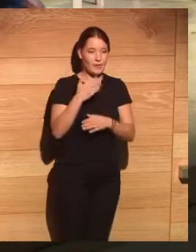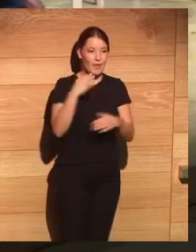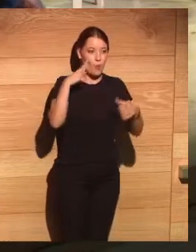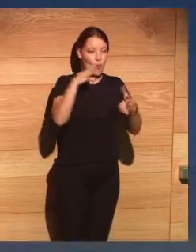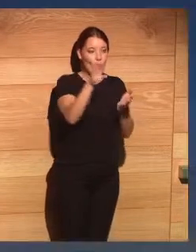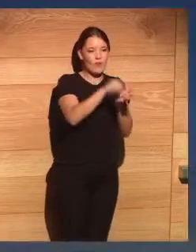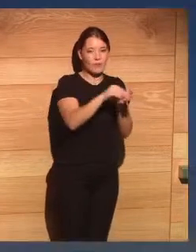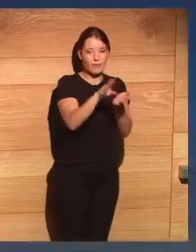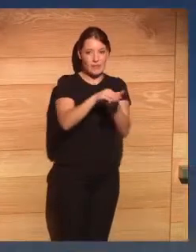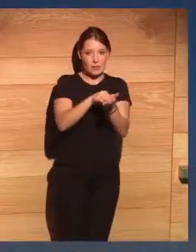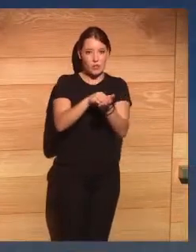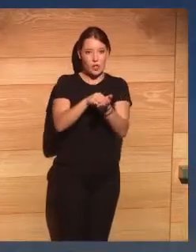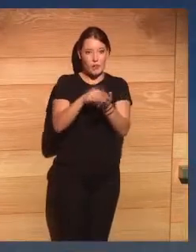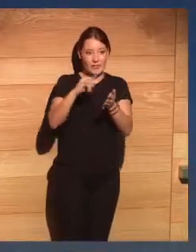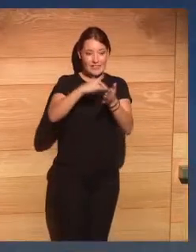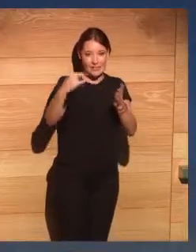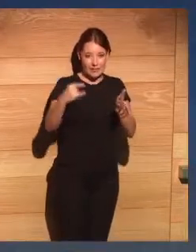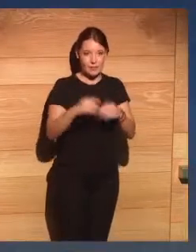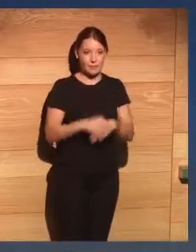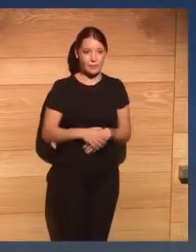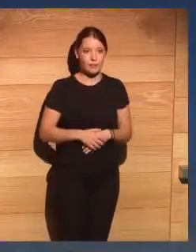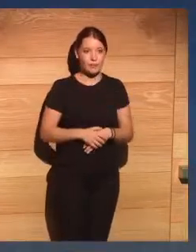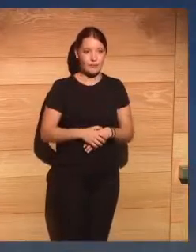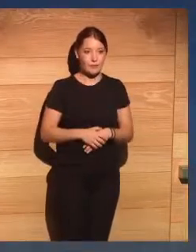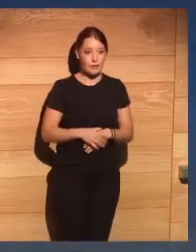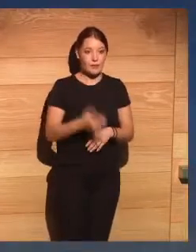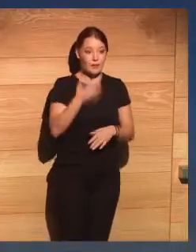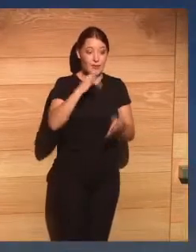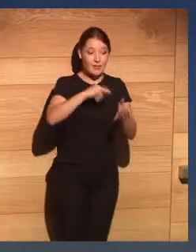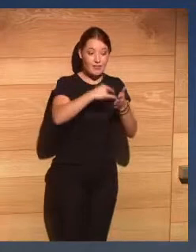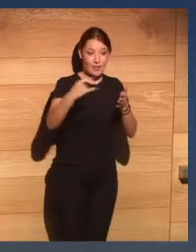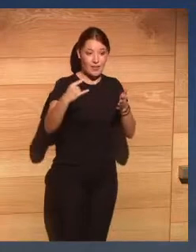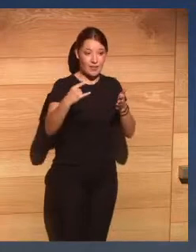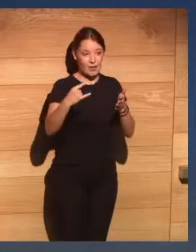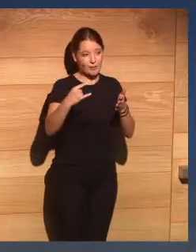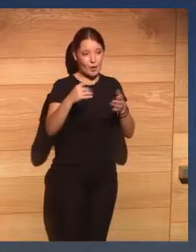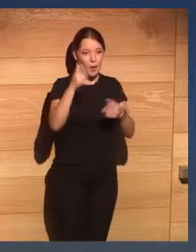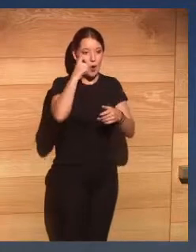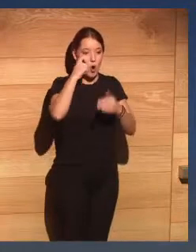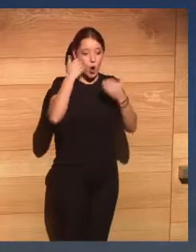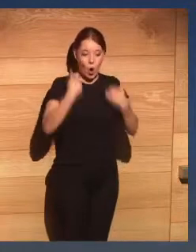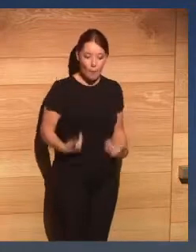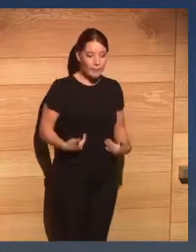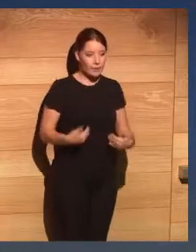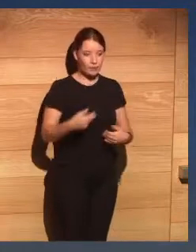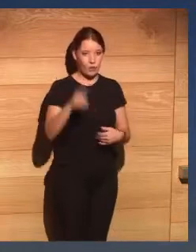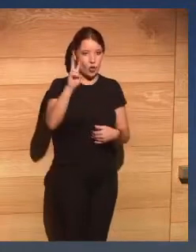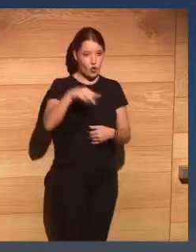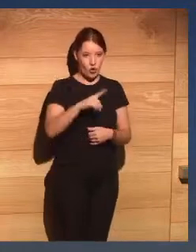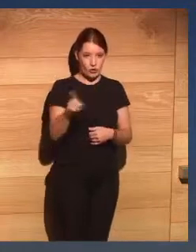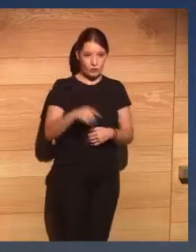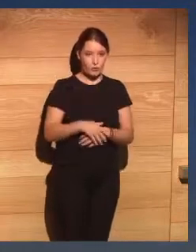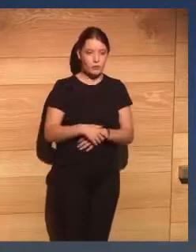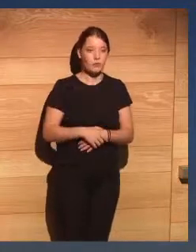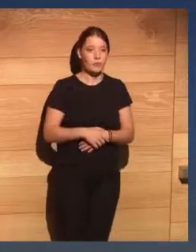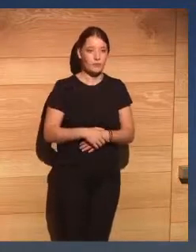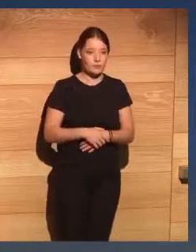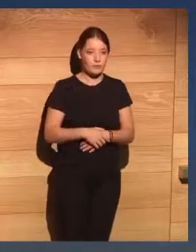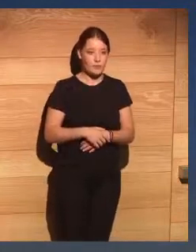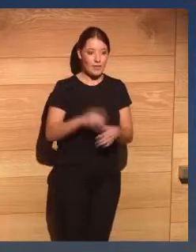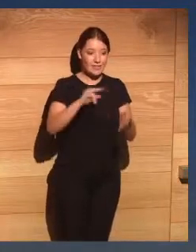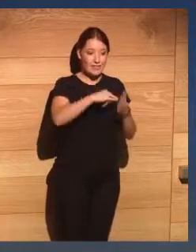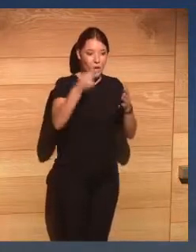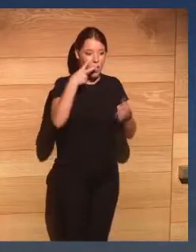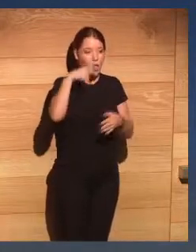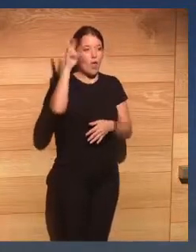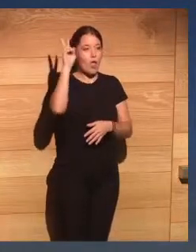lo recordaba Ortega y Gasset sin la técnica el nombre no existiría el reconocimiento de la tecnología sobre